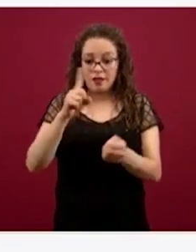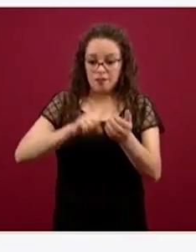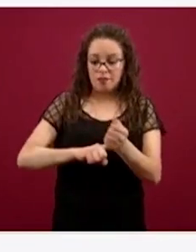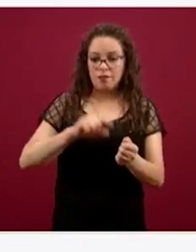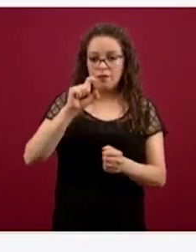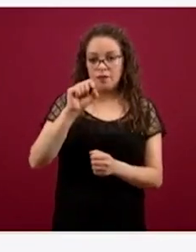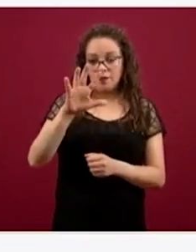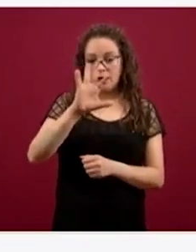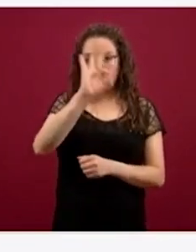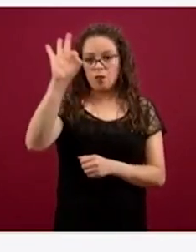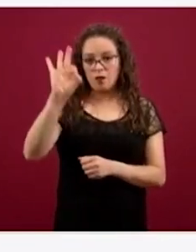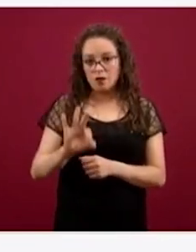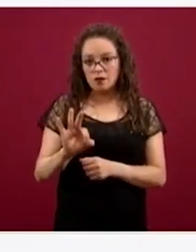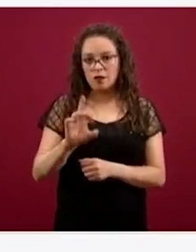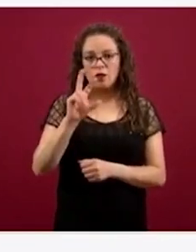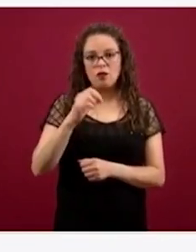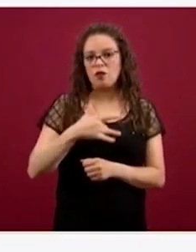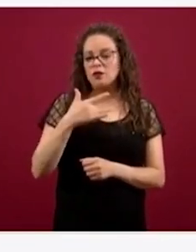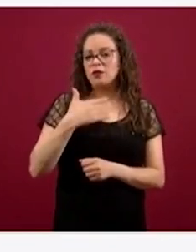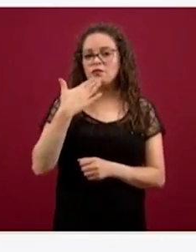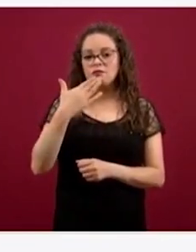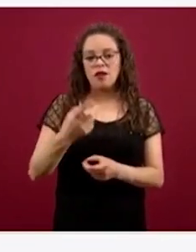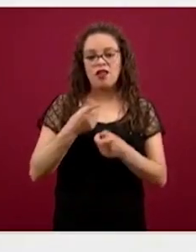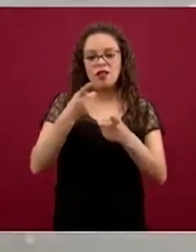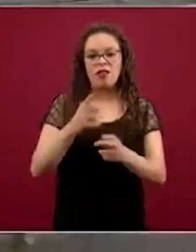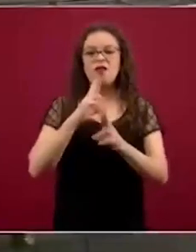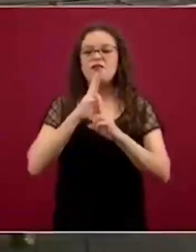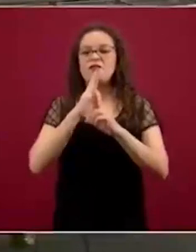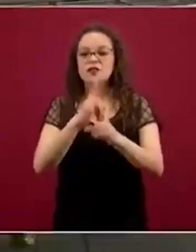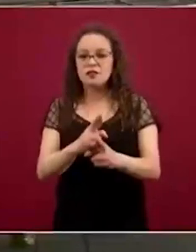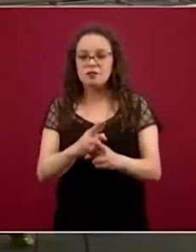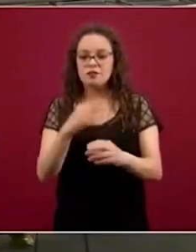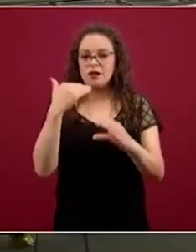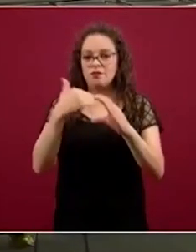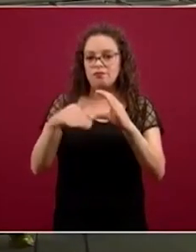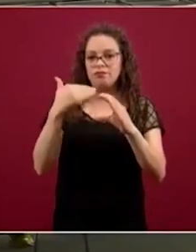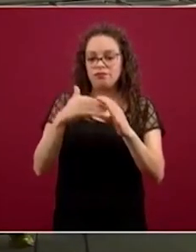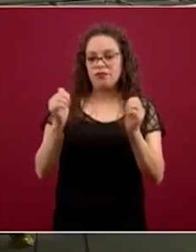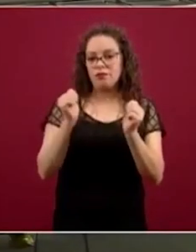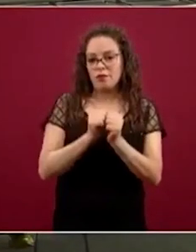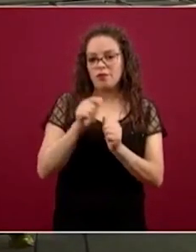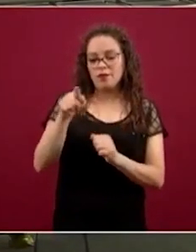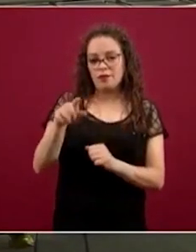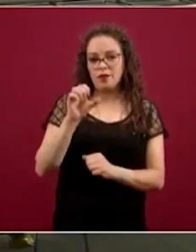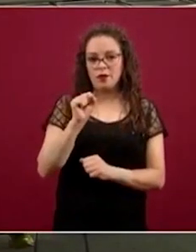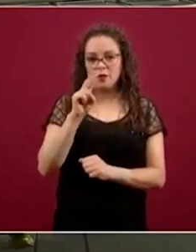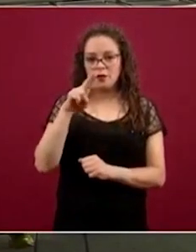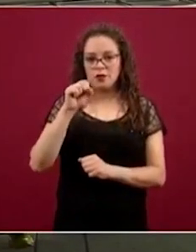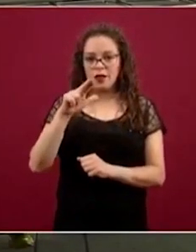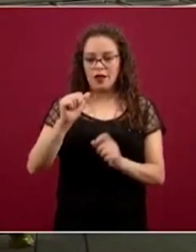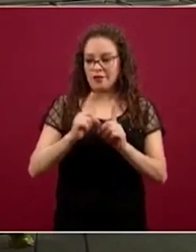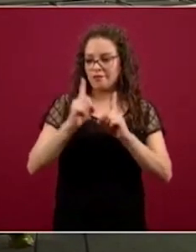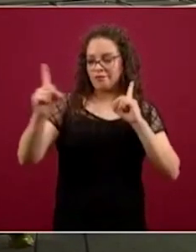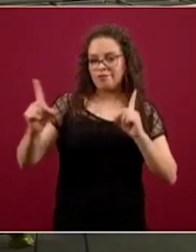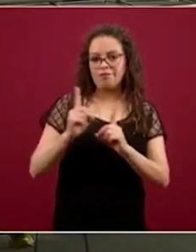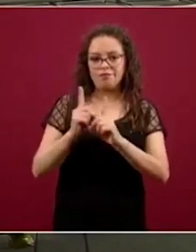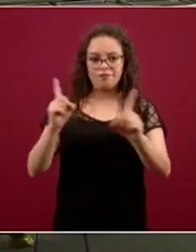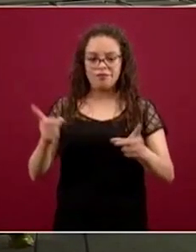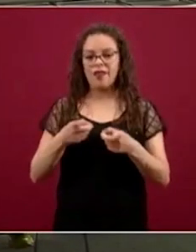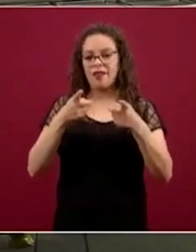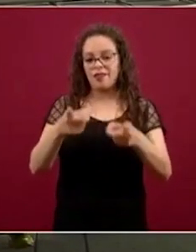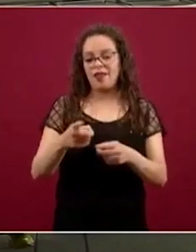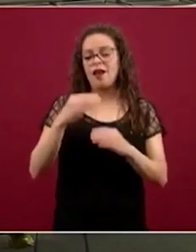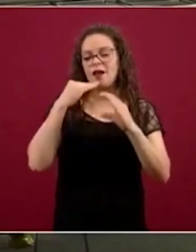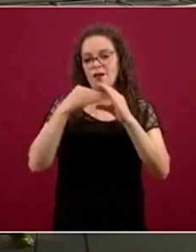con la respuesta que se diseñó para que Susana Distancia les respondiera. El código